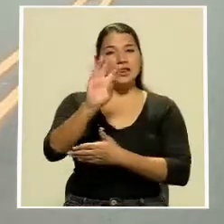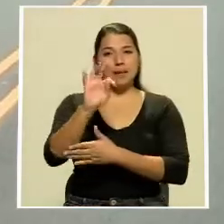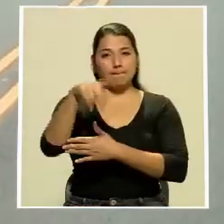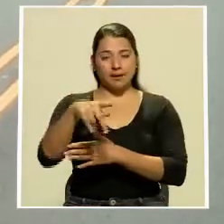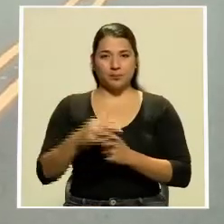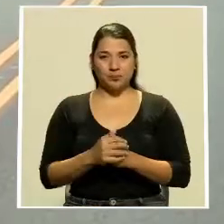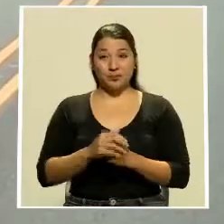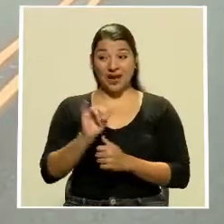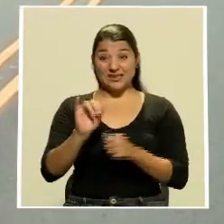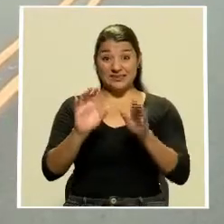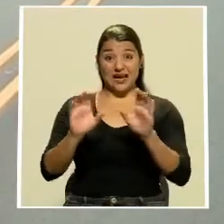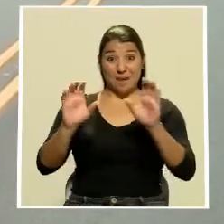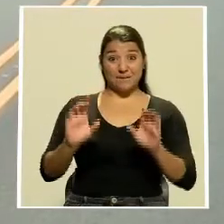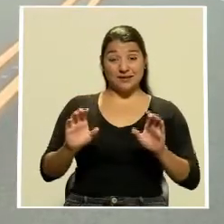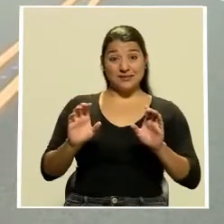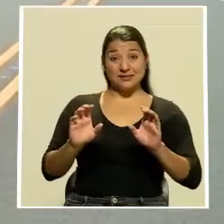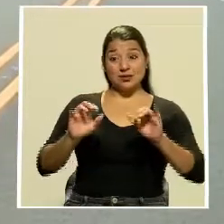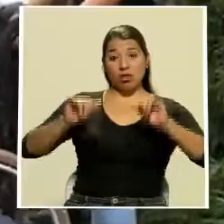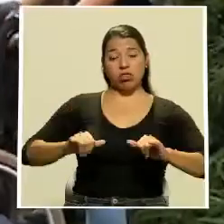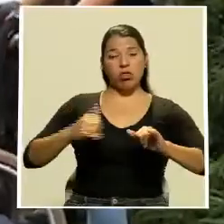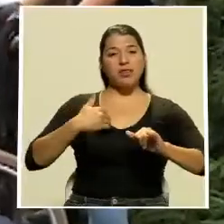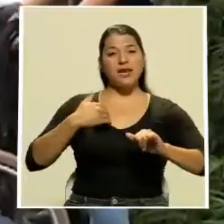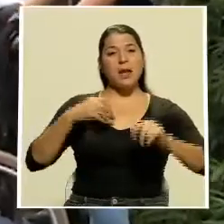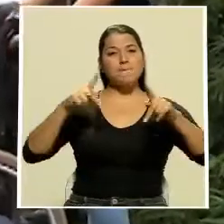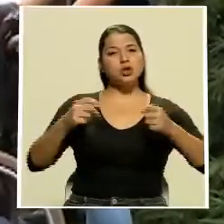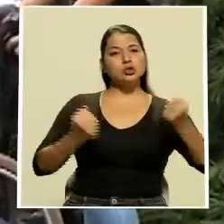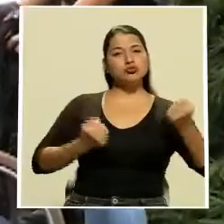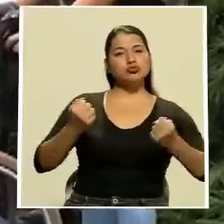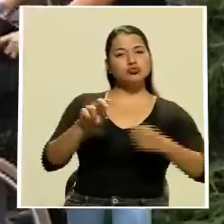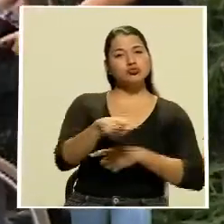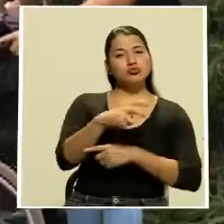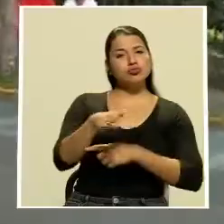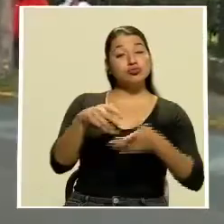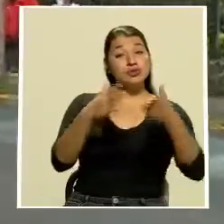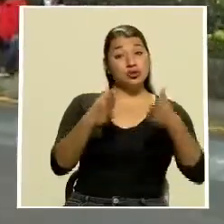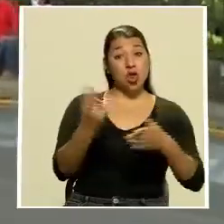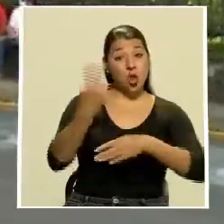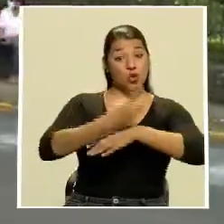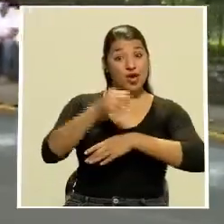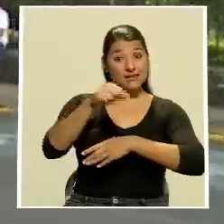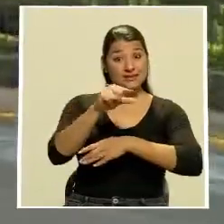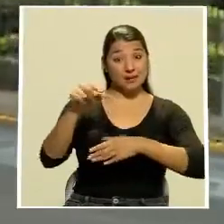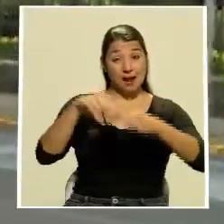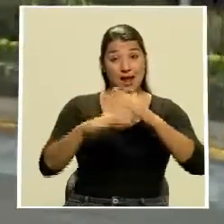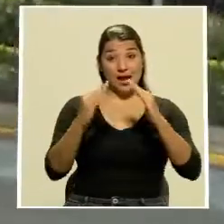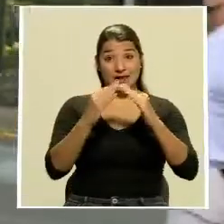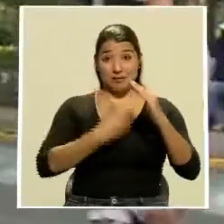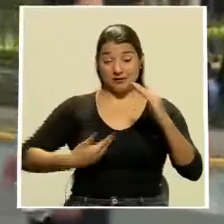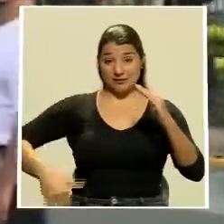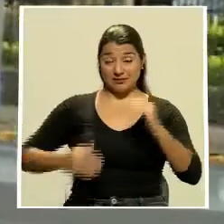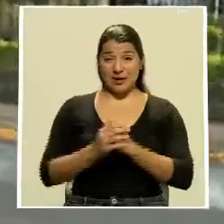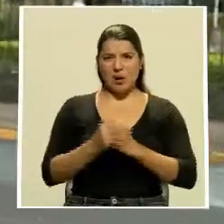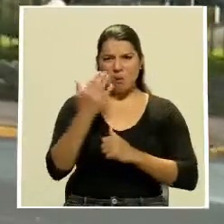Este era el campamento que los transportistas de estudiantes mantuvieron dos días de esta semana frente a Casa Presidencial. Ellos se